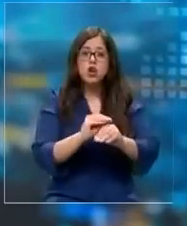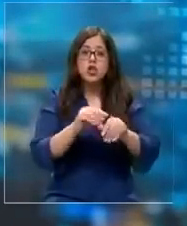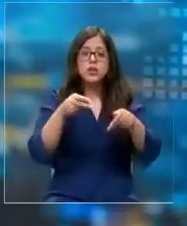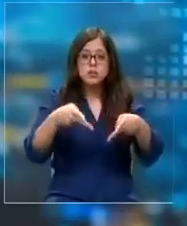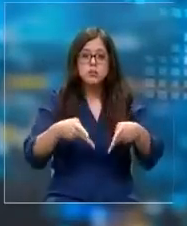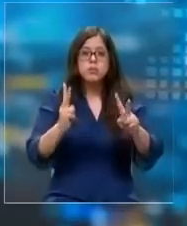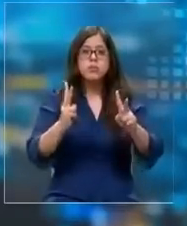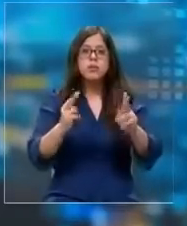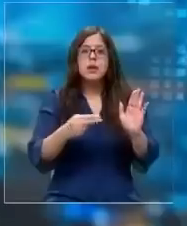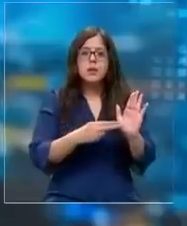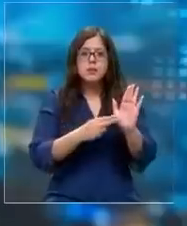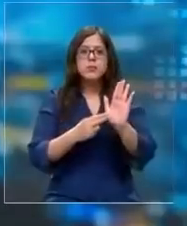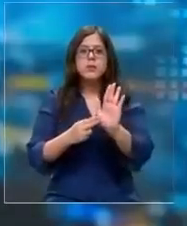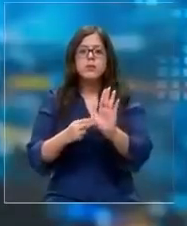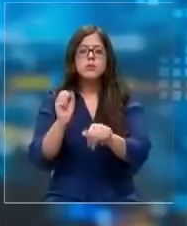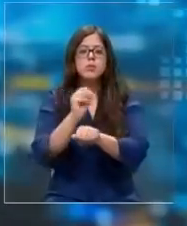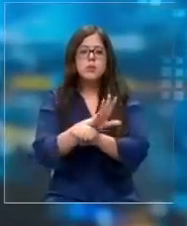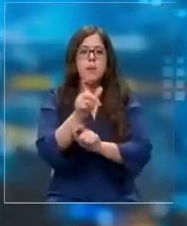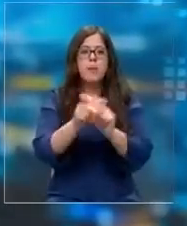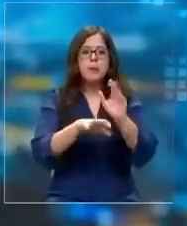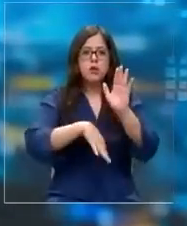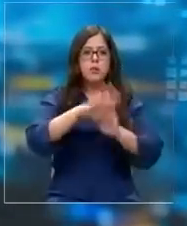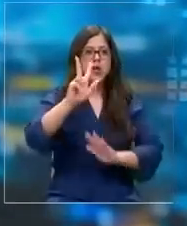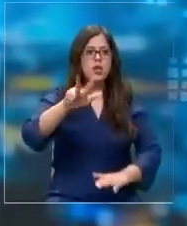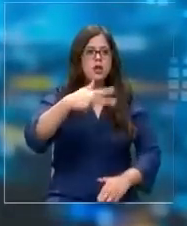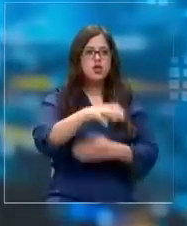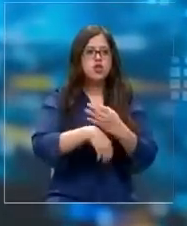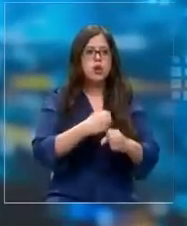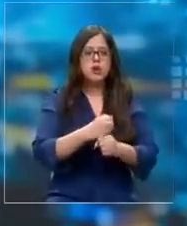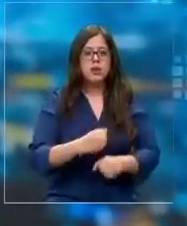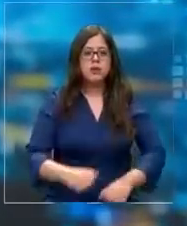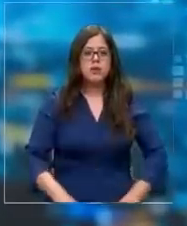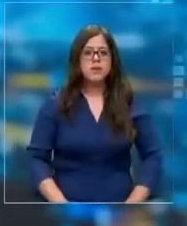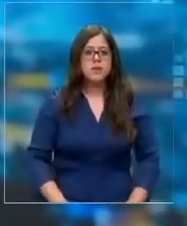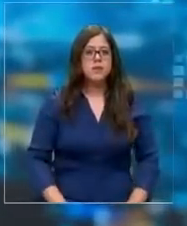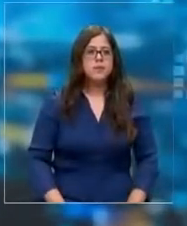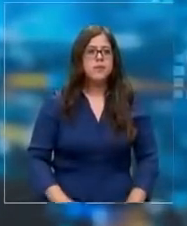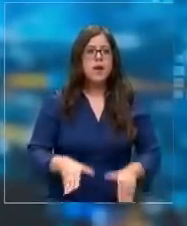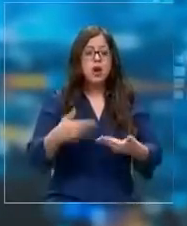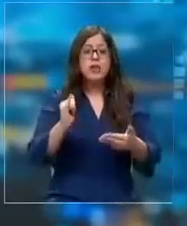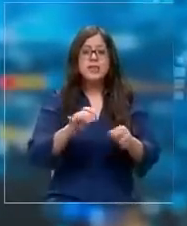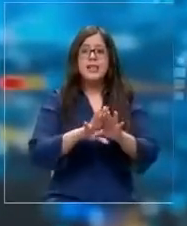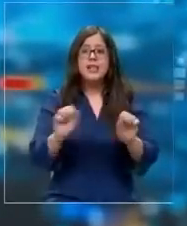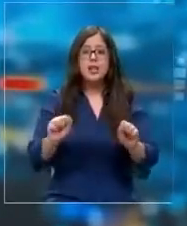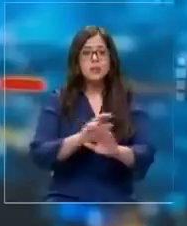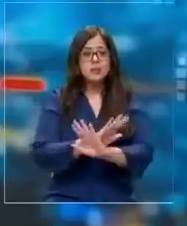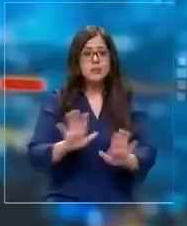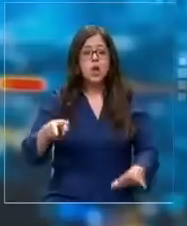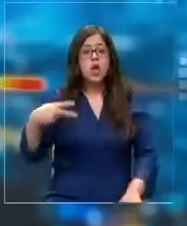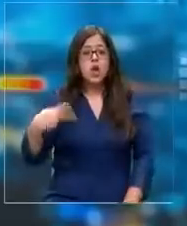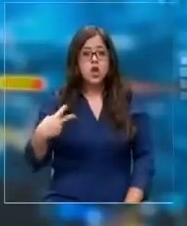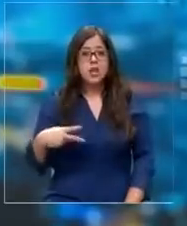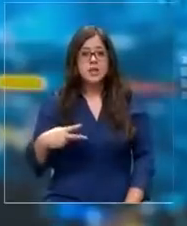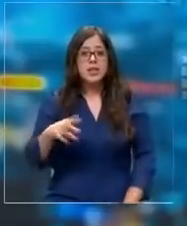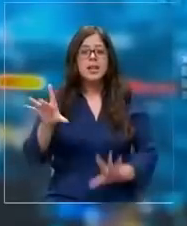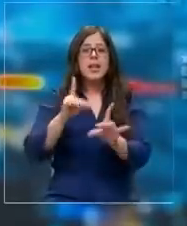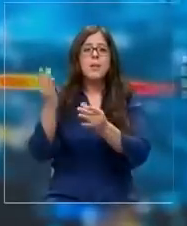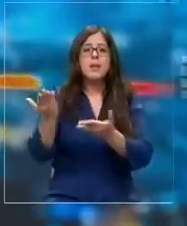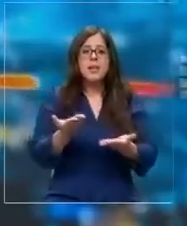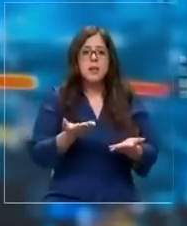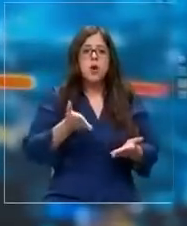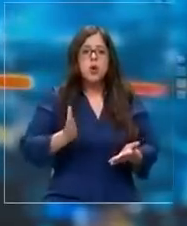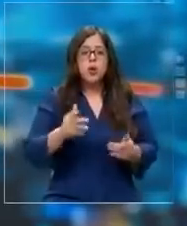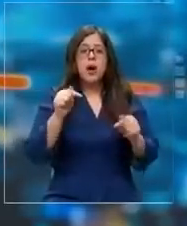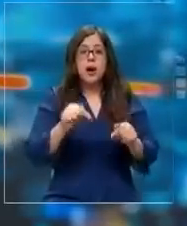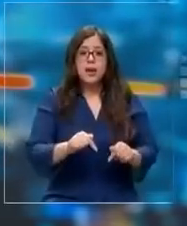estamos autorizados para transmitir programas para mayores de 18 años. Ahora sí, estamos listos, terminan las noticias y los invitamos a que